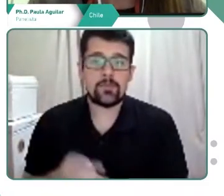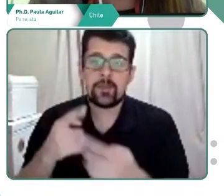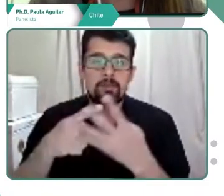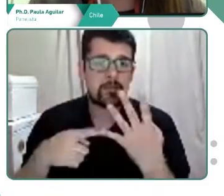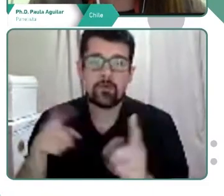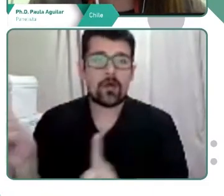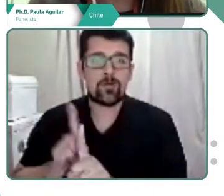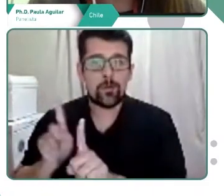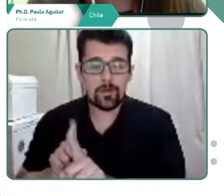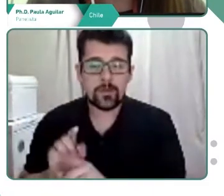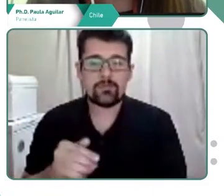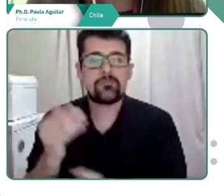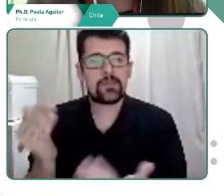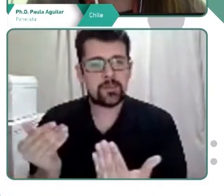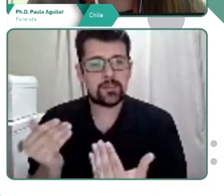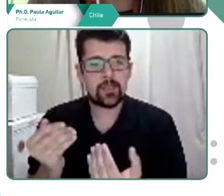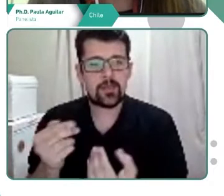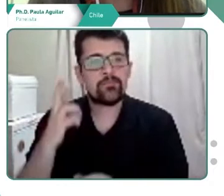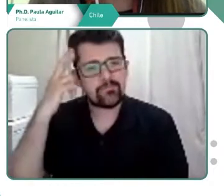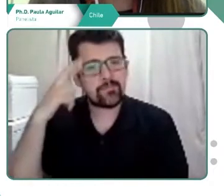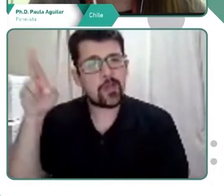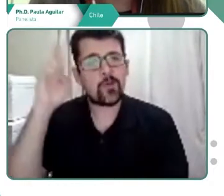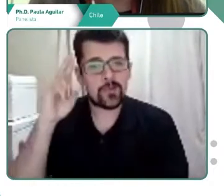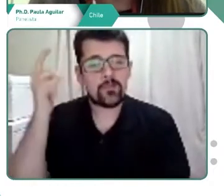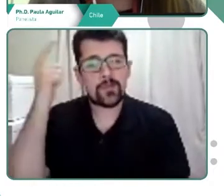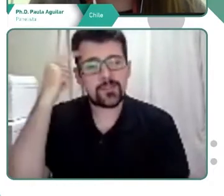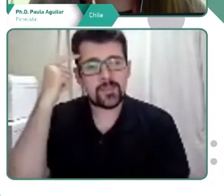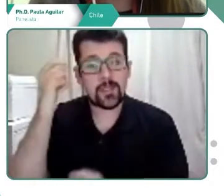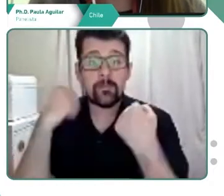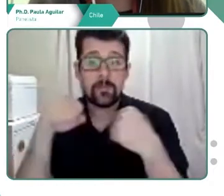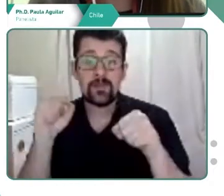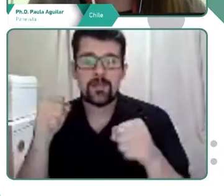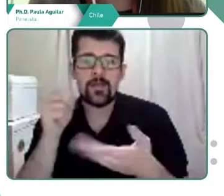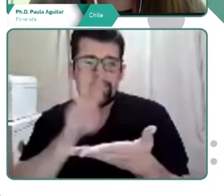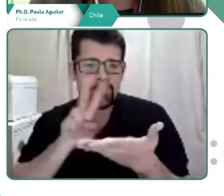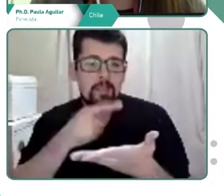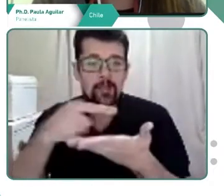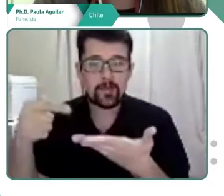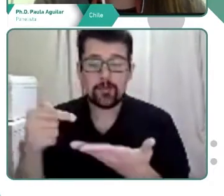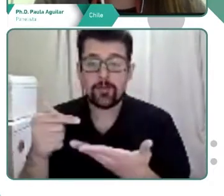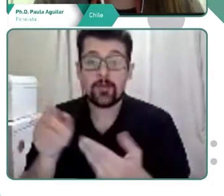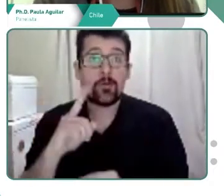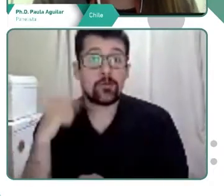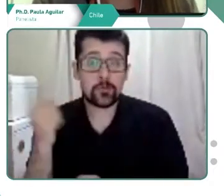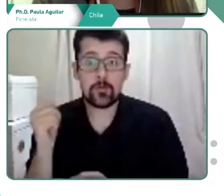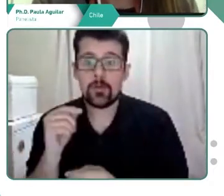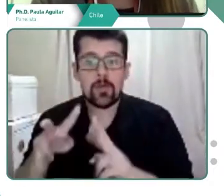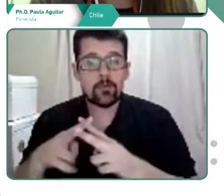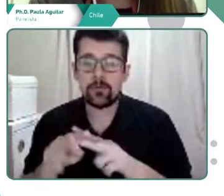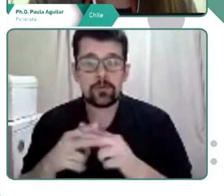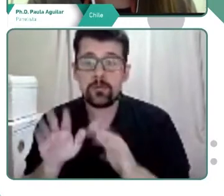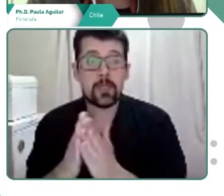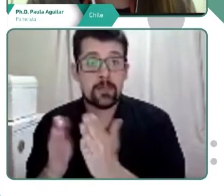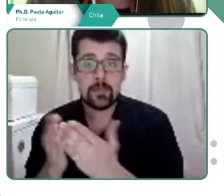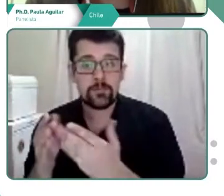etc., que es necesario repensar las prácticas letradas como un recurso creativo que orienta a las personas no solo hacia la producción de determinados textos,